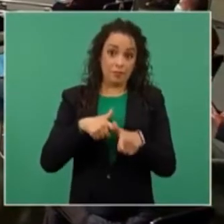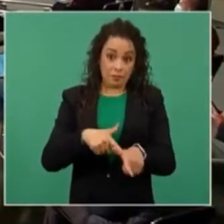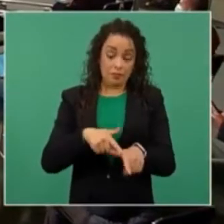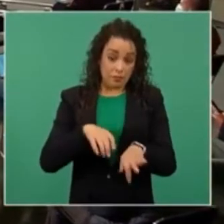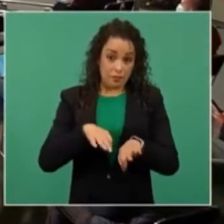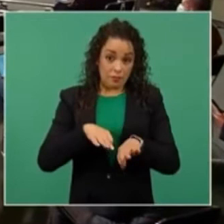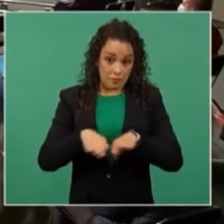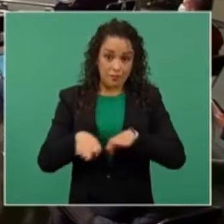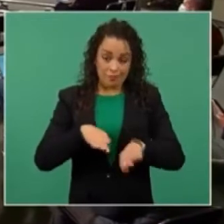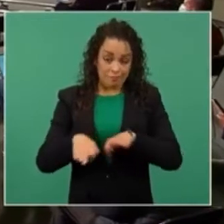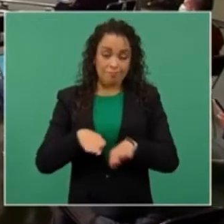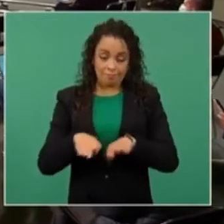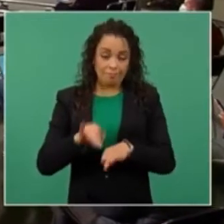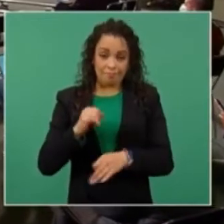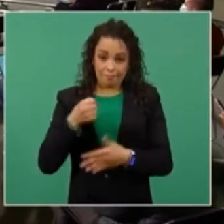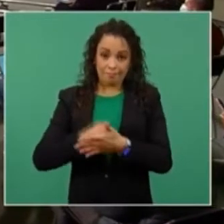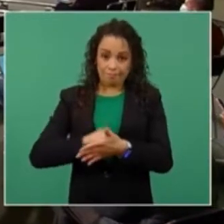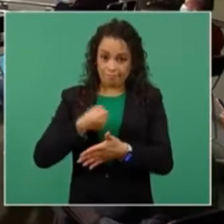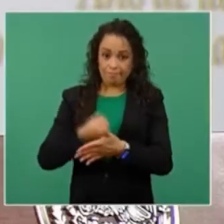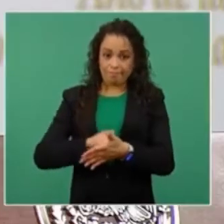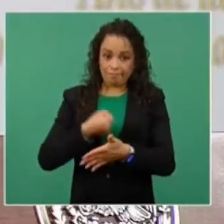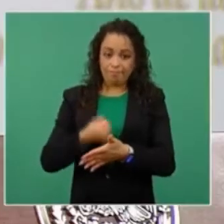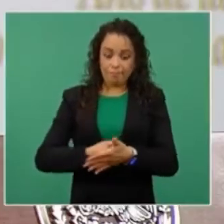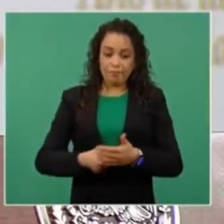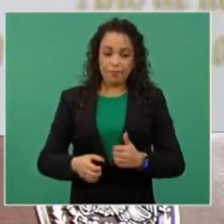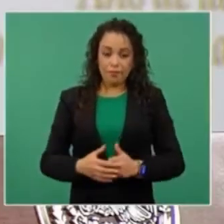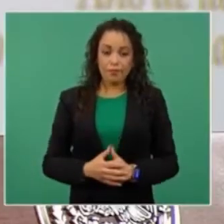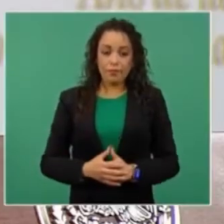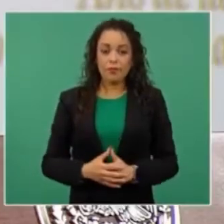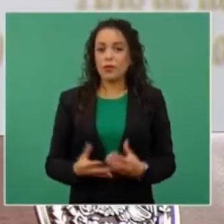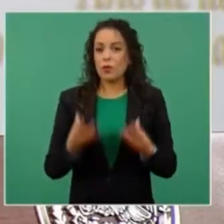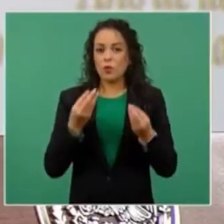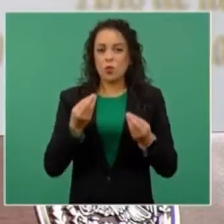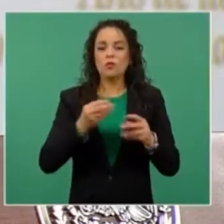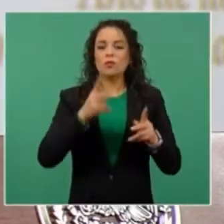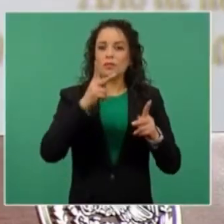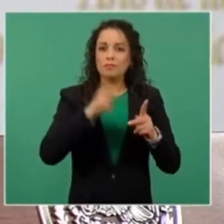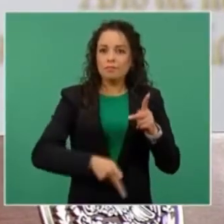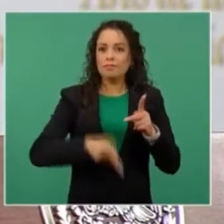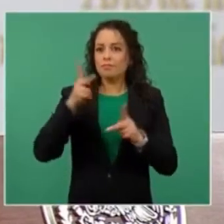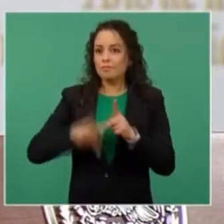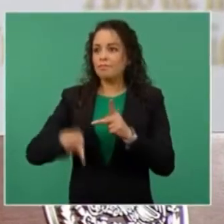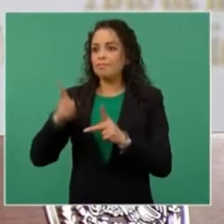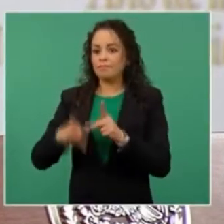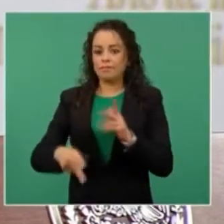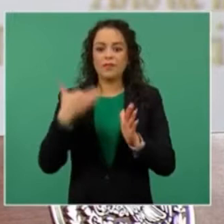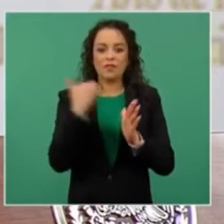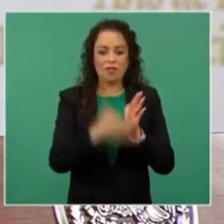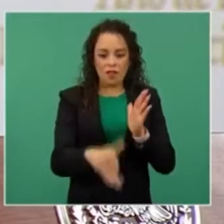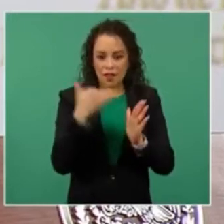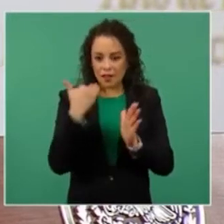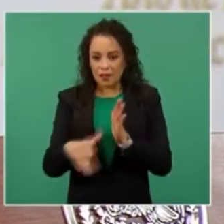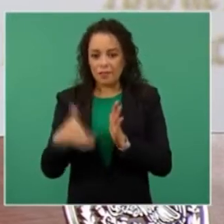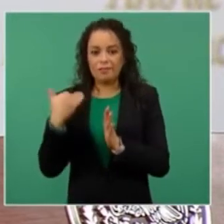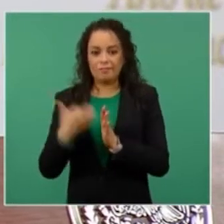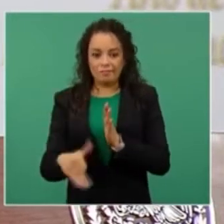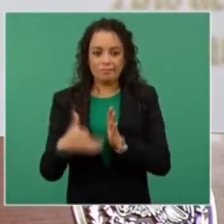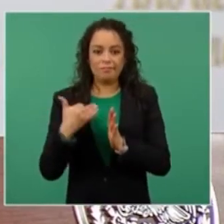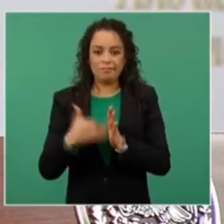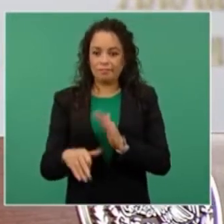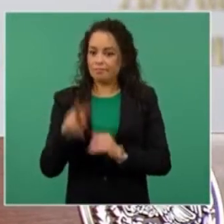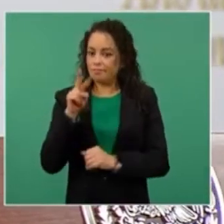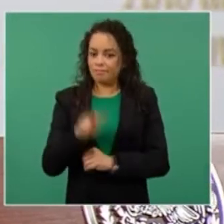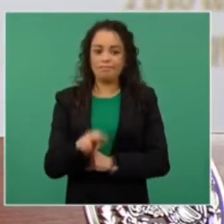cosas pendientes, muchos temas pendientes, muchas asignaturas